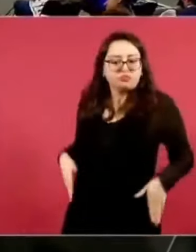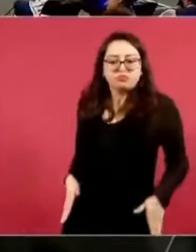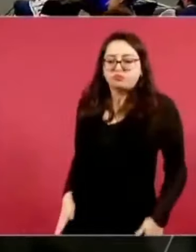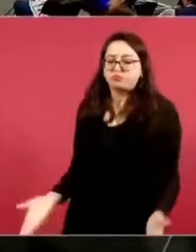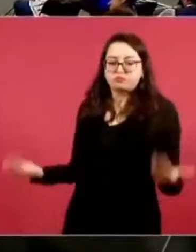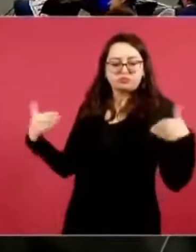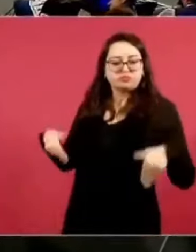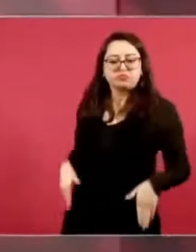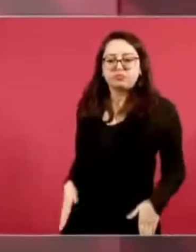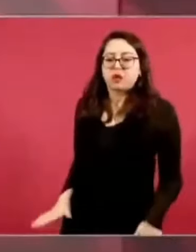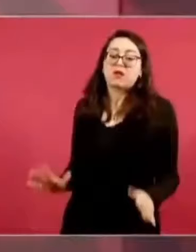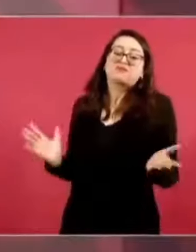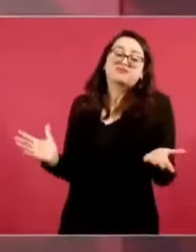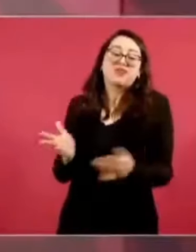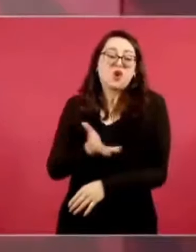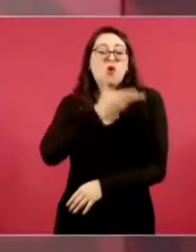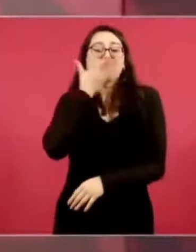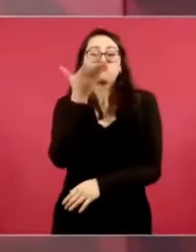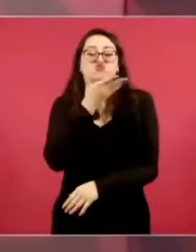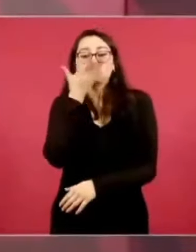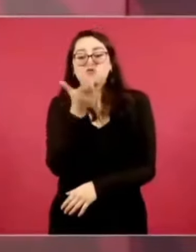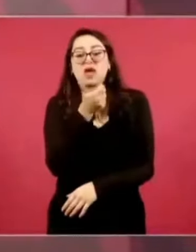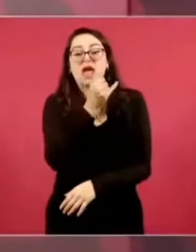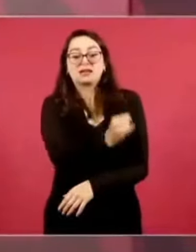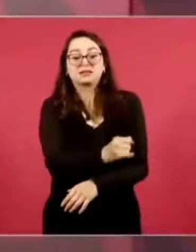Se acostumbraron a eso. Gracias. presidente, por último.